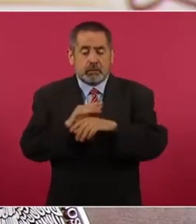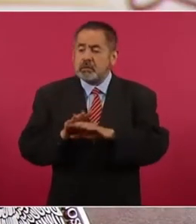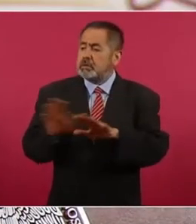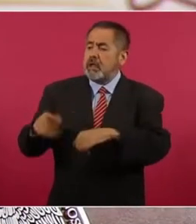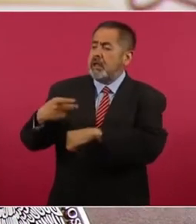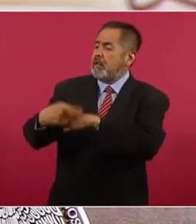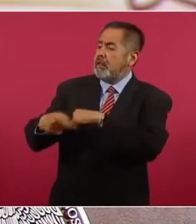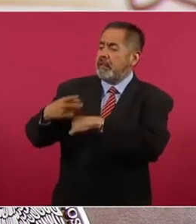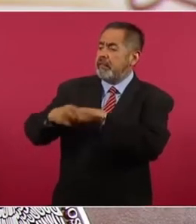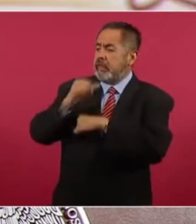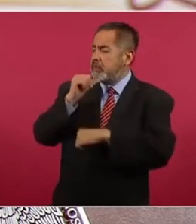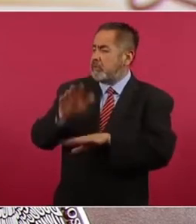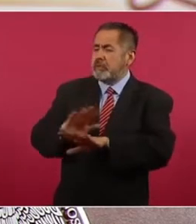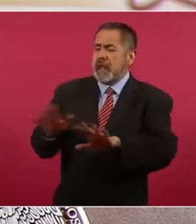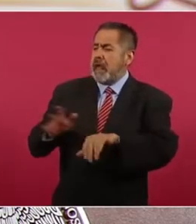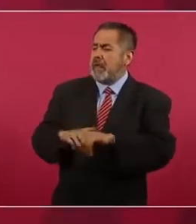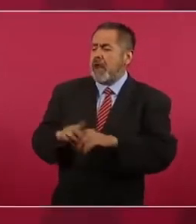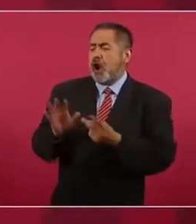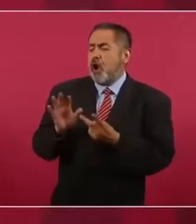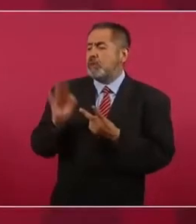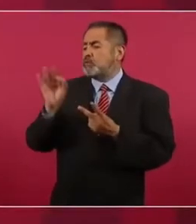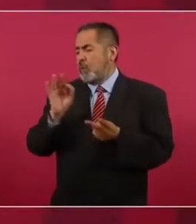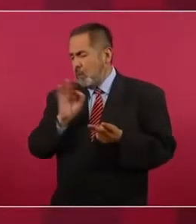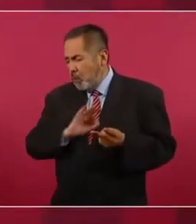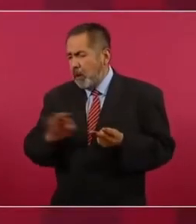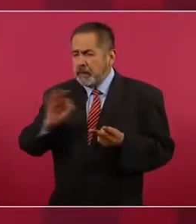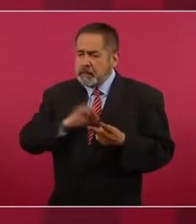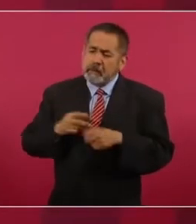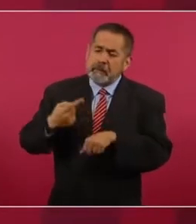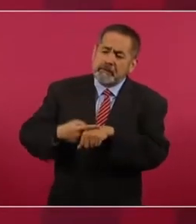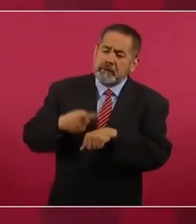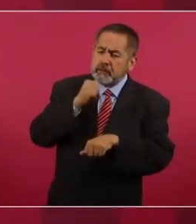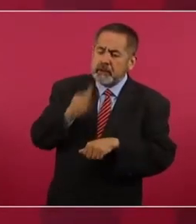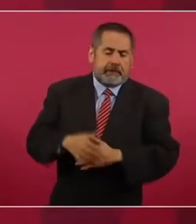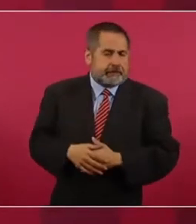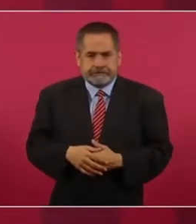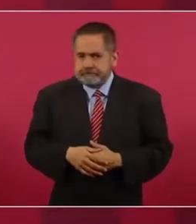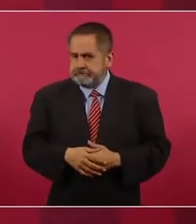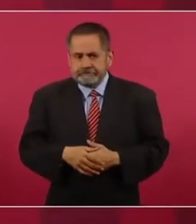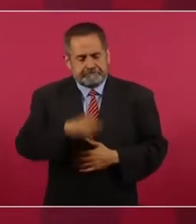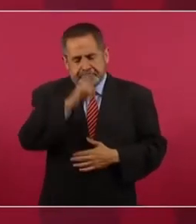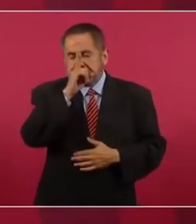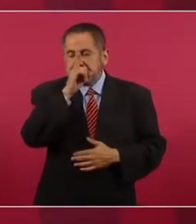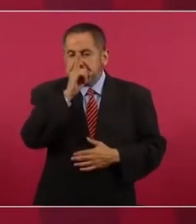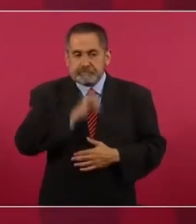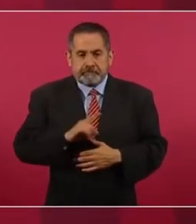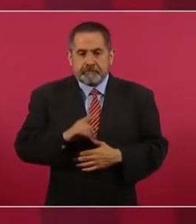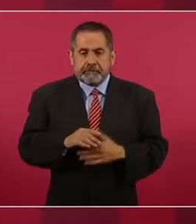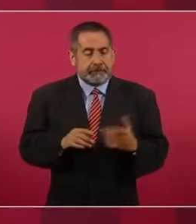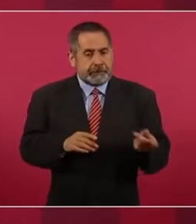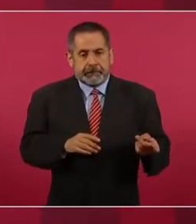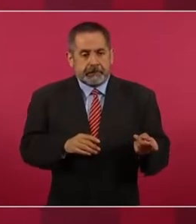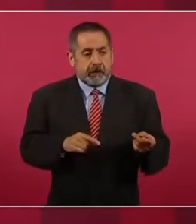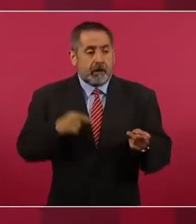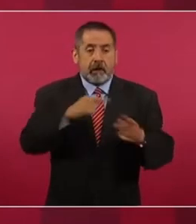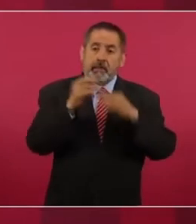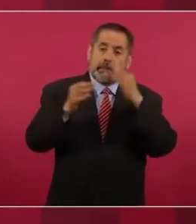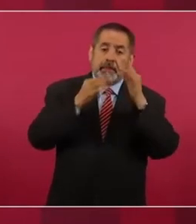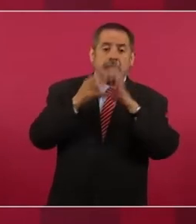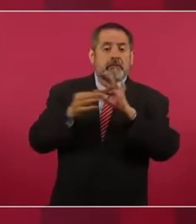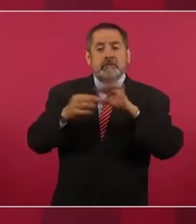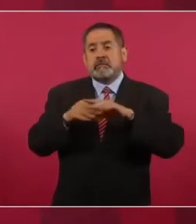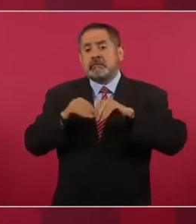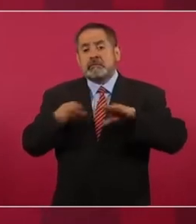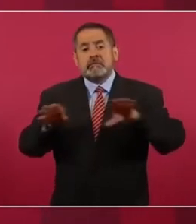dañinos, que es una alternativa a el cigarro. Y hoy presentan una propaganda que